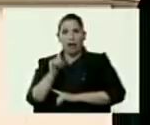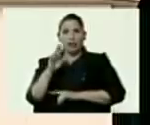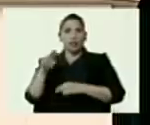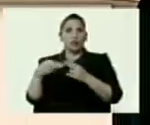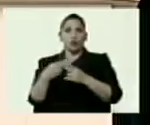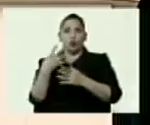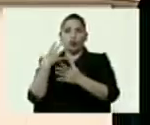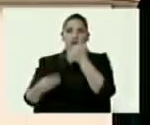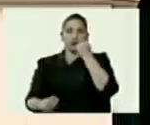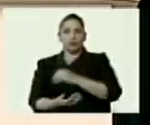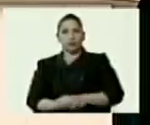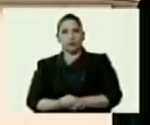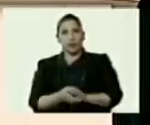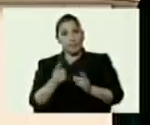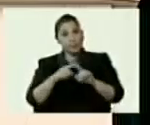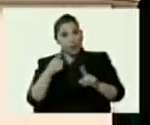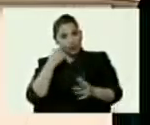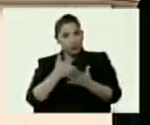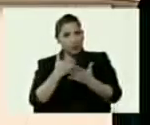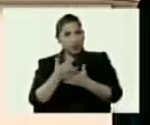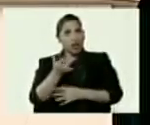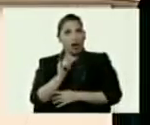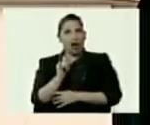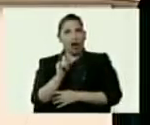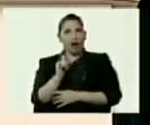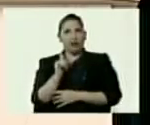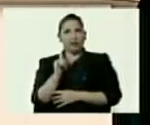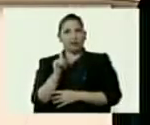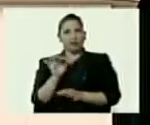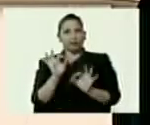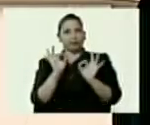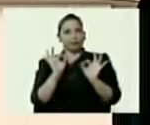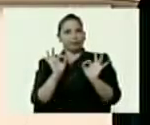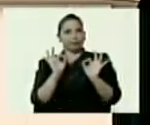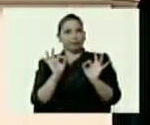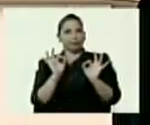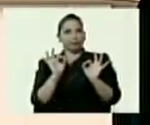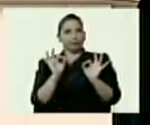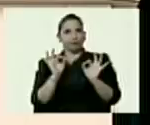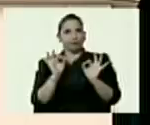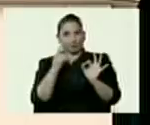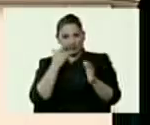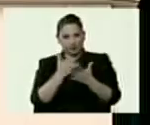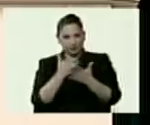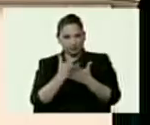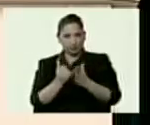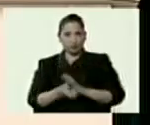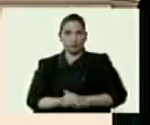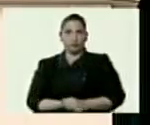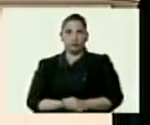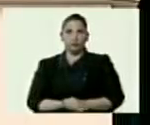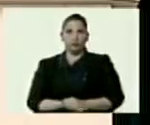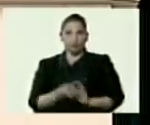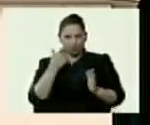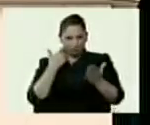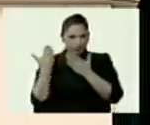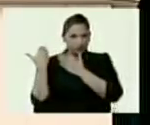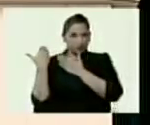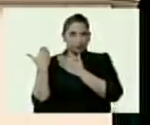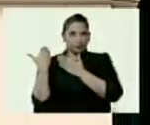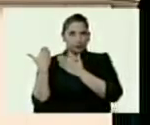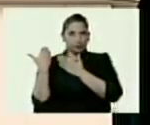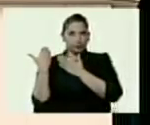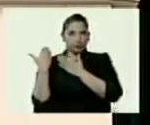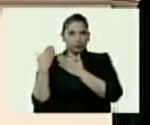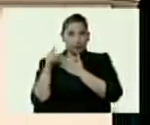Pero miren, aquí está el detalle de, fíjense bien, quédate aquí, ¿oíste? Este es